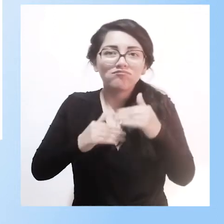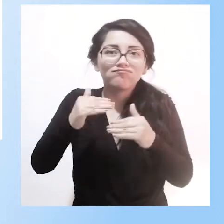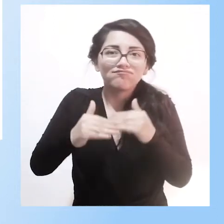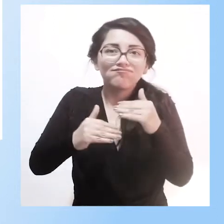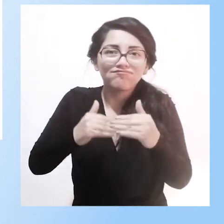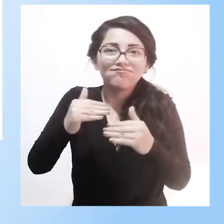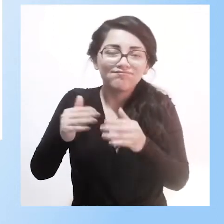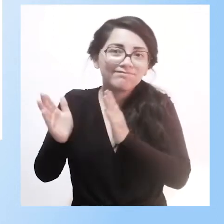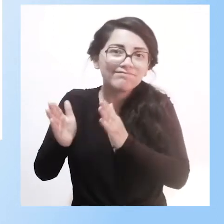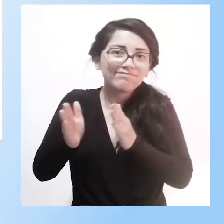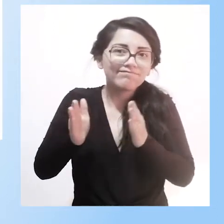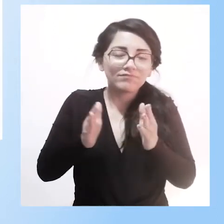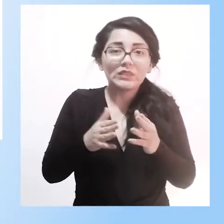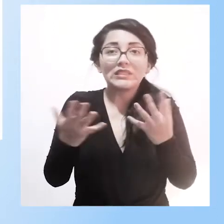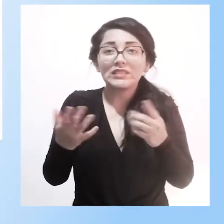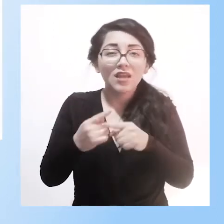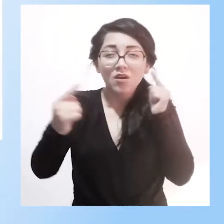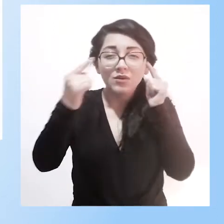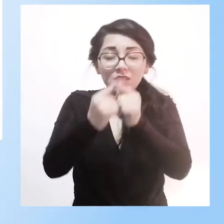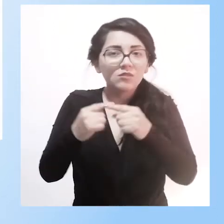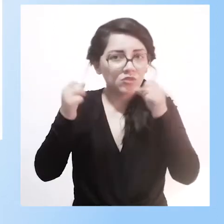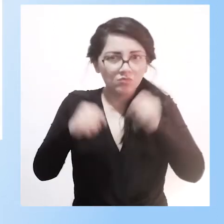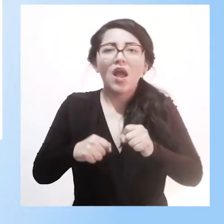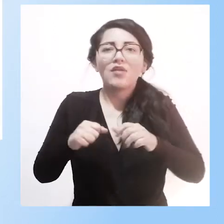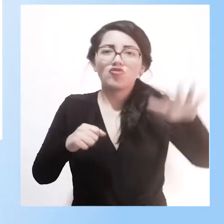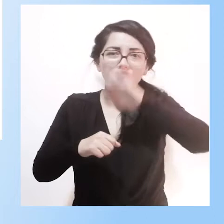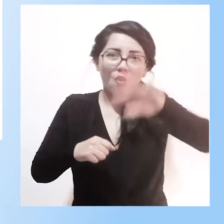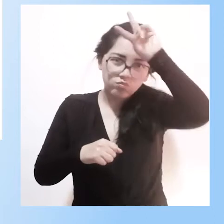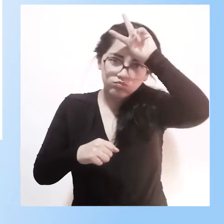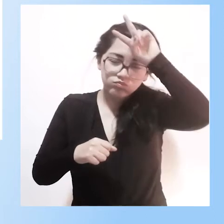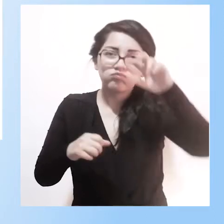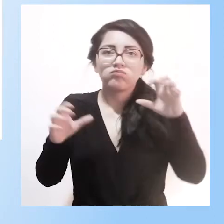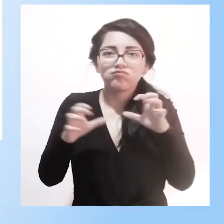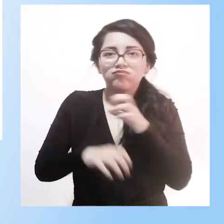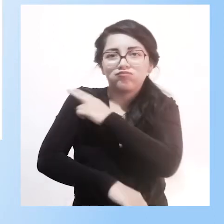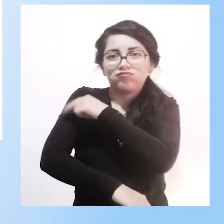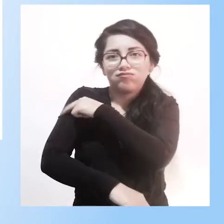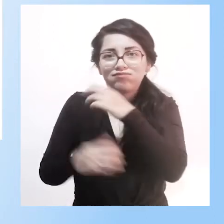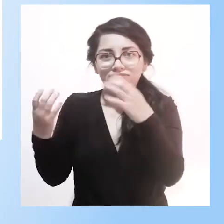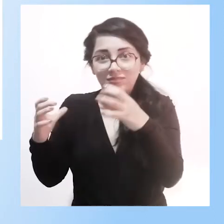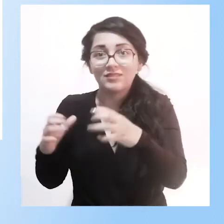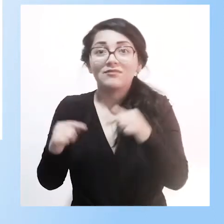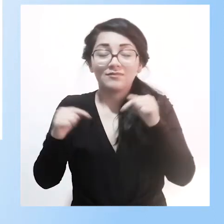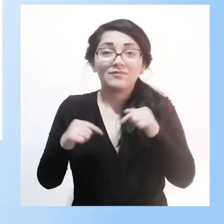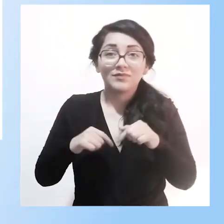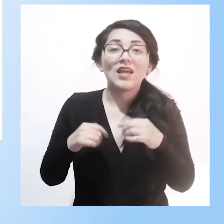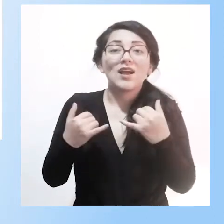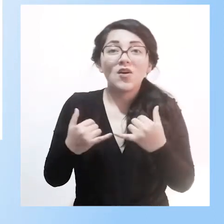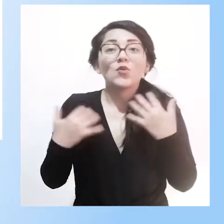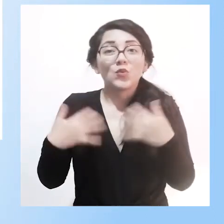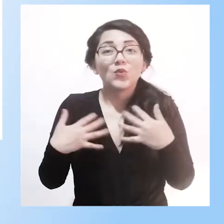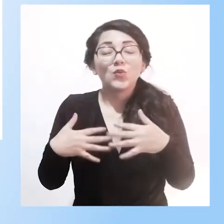proceso de progresión con el reto de escalar a nivel nacional. En la región persiste el desafío de seguir